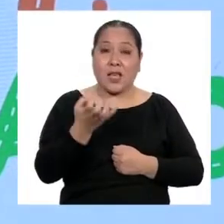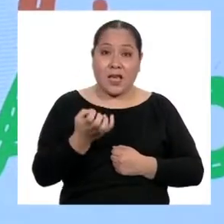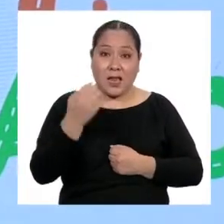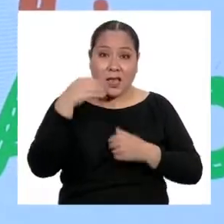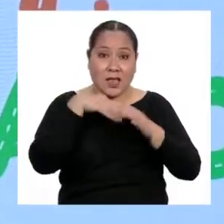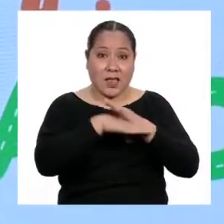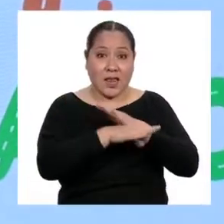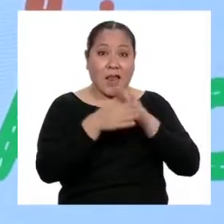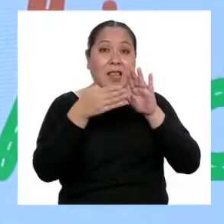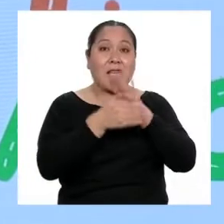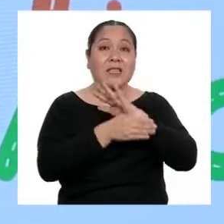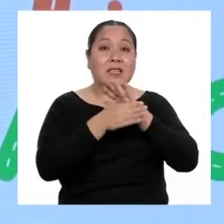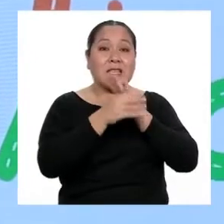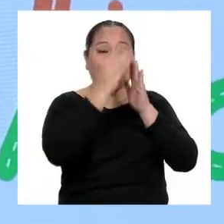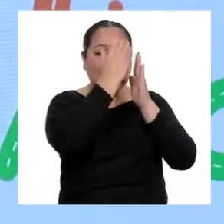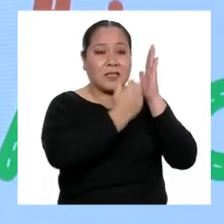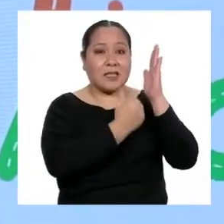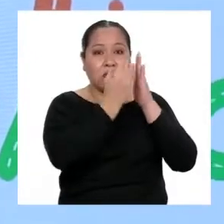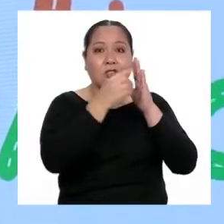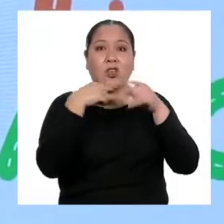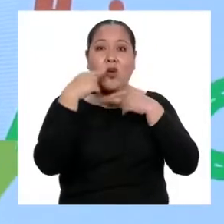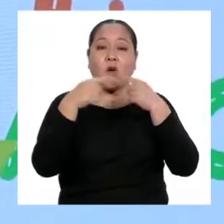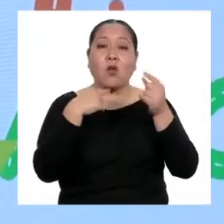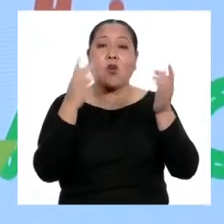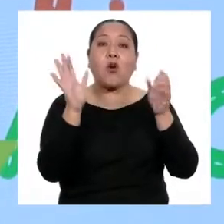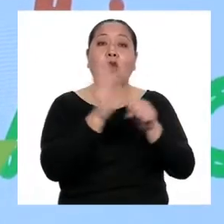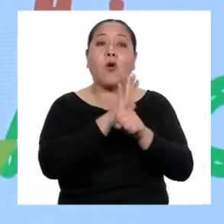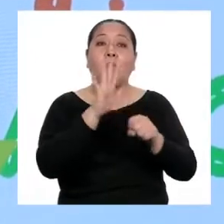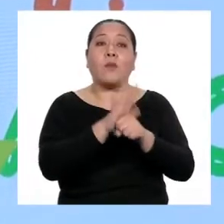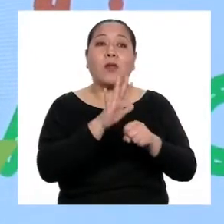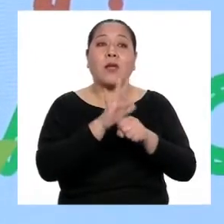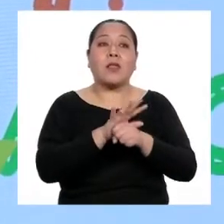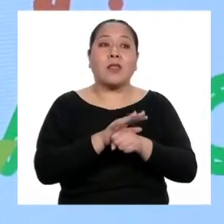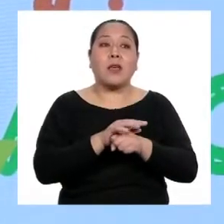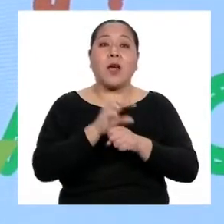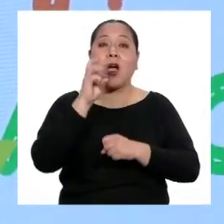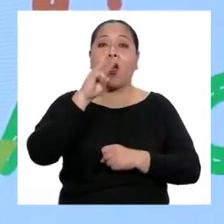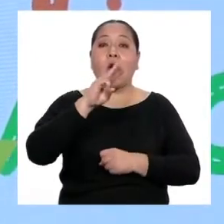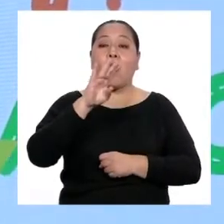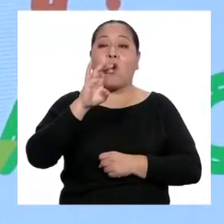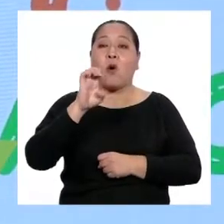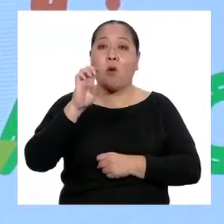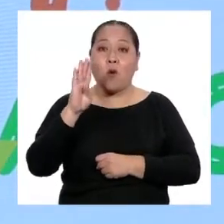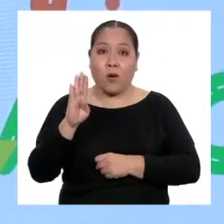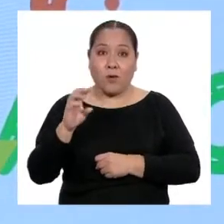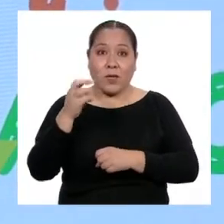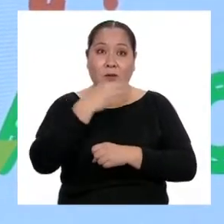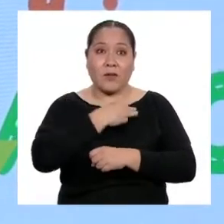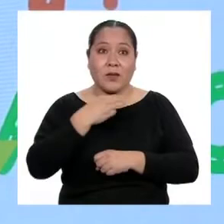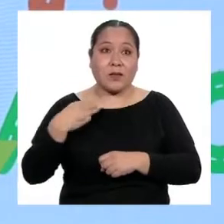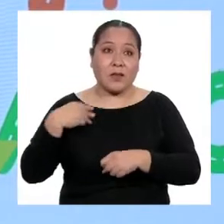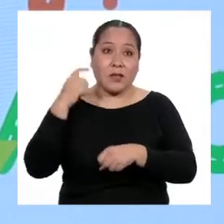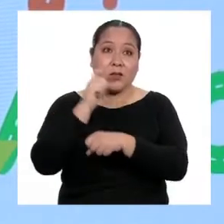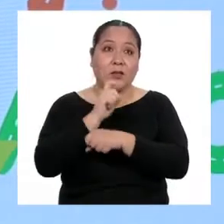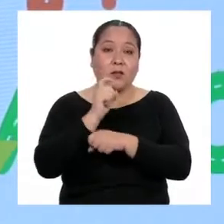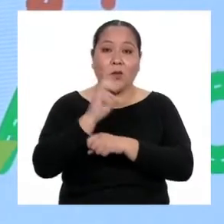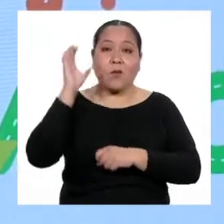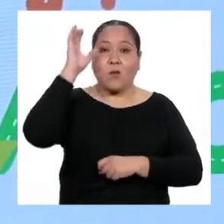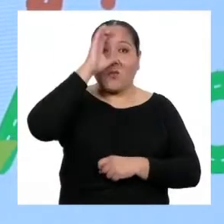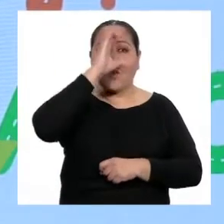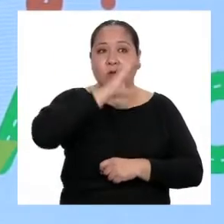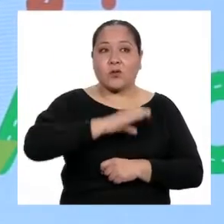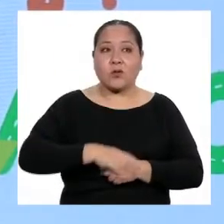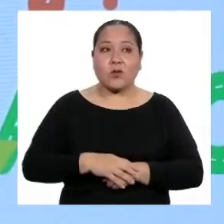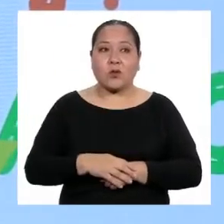texto, les comento que se encuentra en su totalidad en la página web del Ministerio de Educación. Búsquenlo como